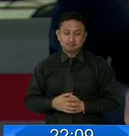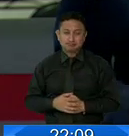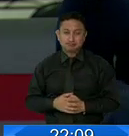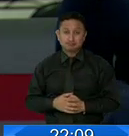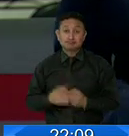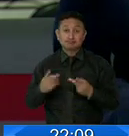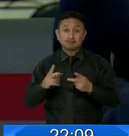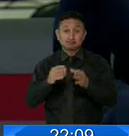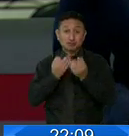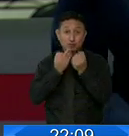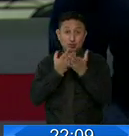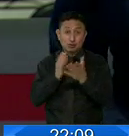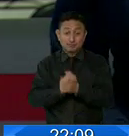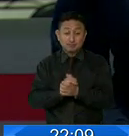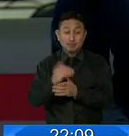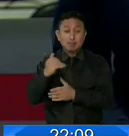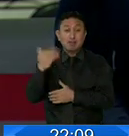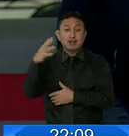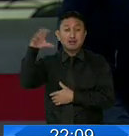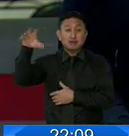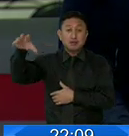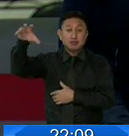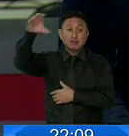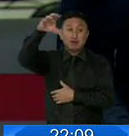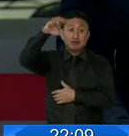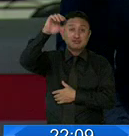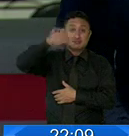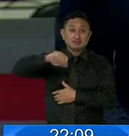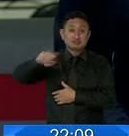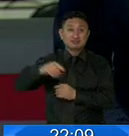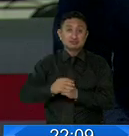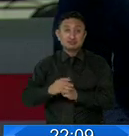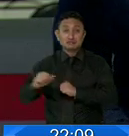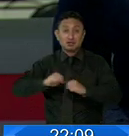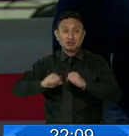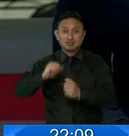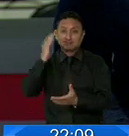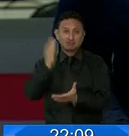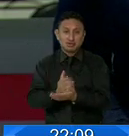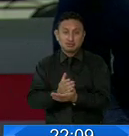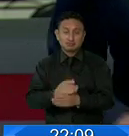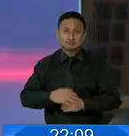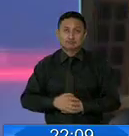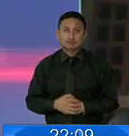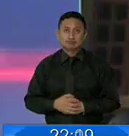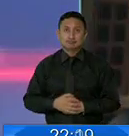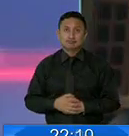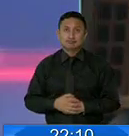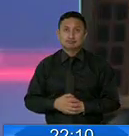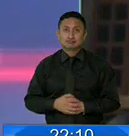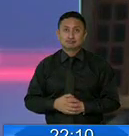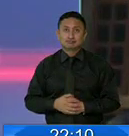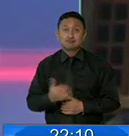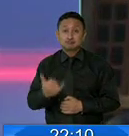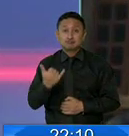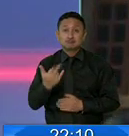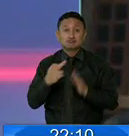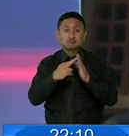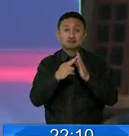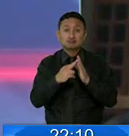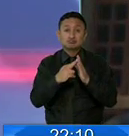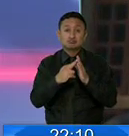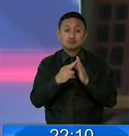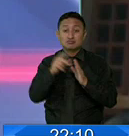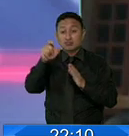Además informó que la mayoría de provincias deberán mantener la suspensión de actividades. Solo alcanzamos a registrar una